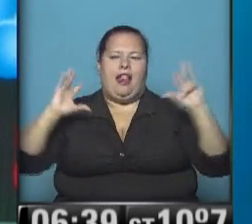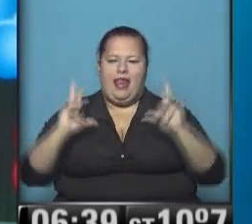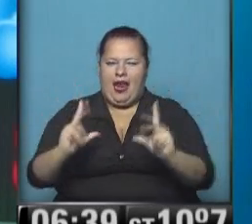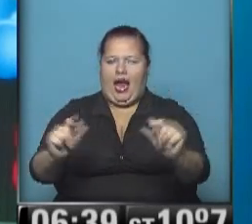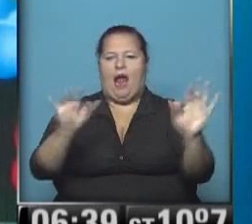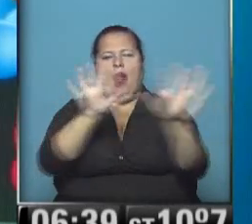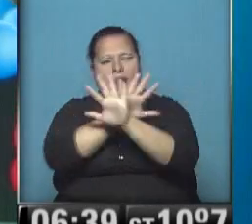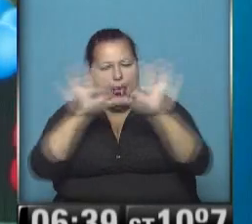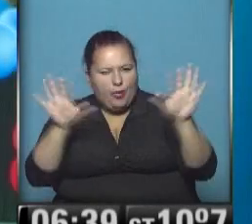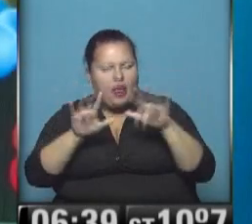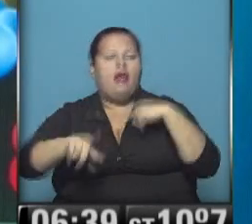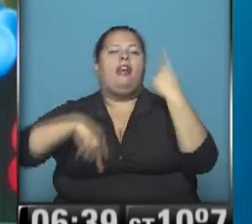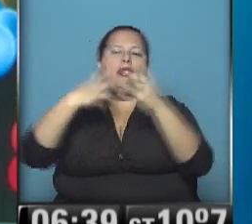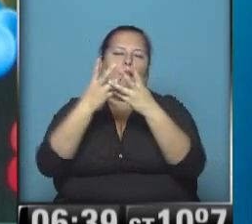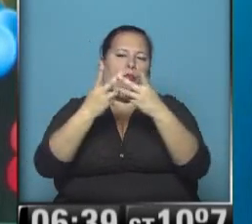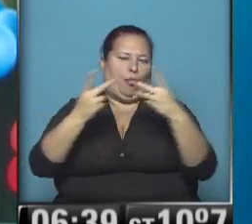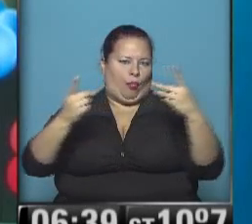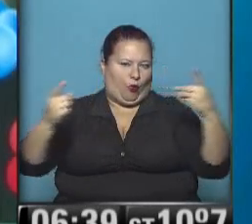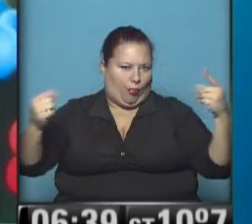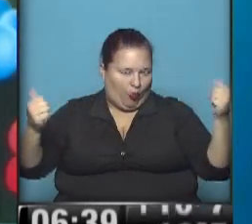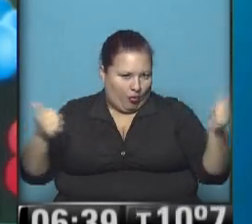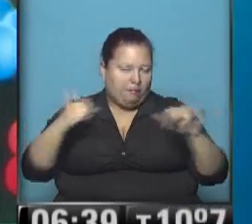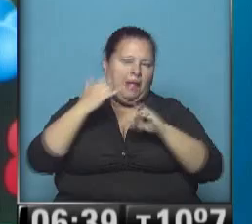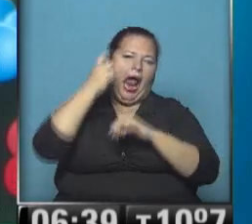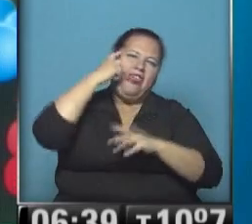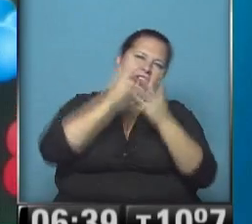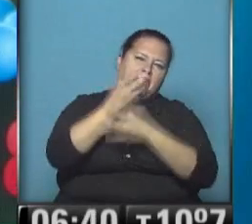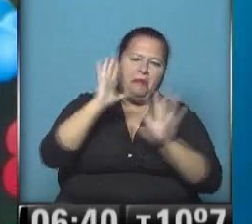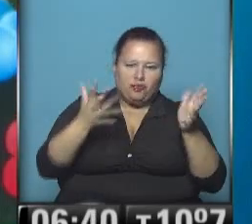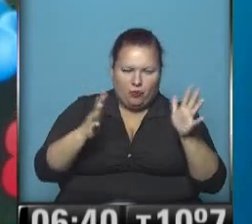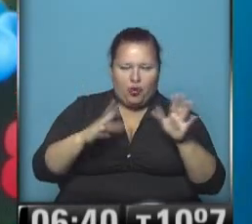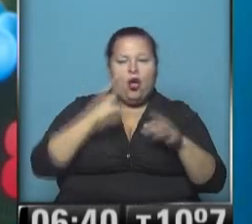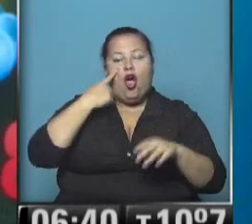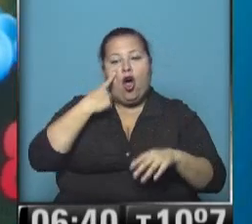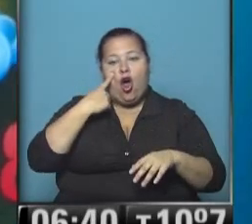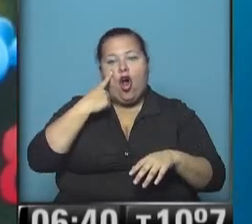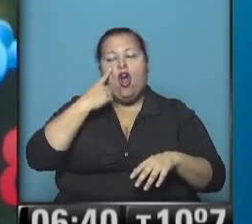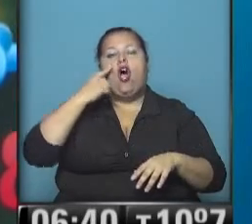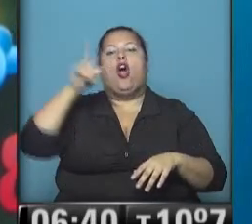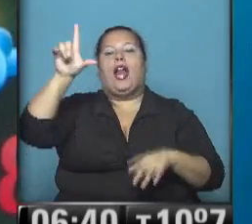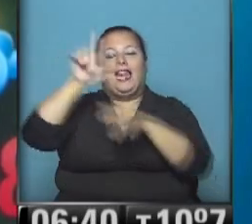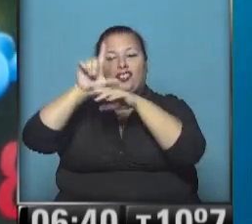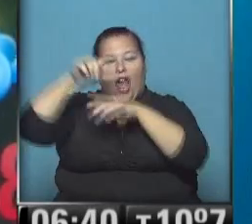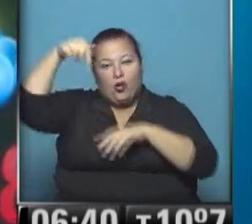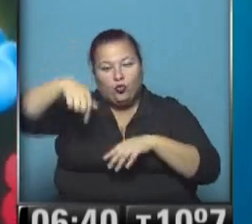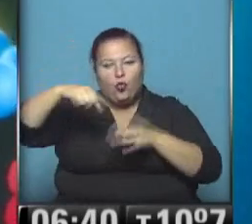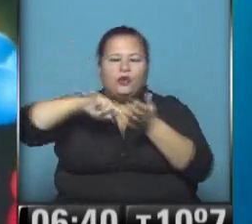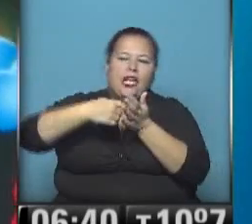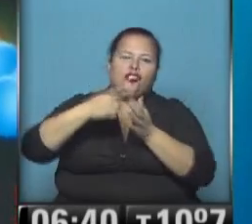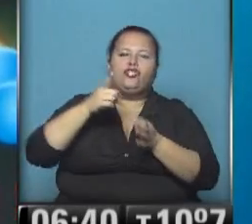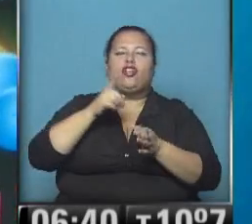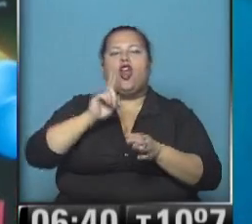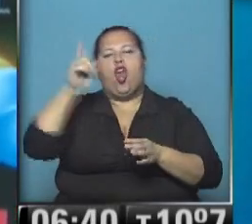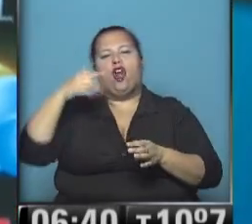nieblas y neblinas que luego se irán disipando a partir de media mañana atención que en el sur del litoral allí entre el centro y norte